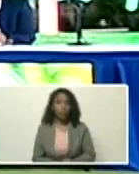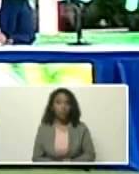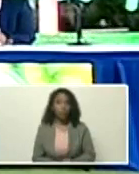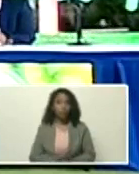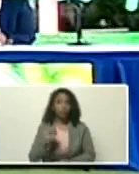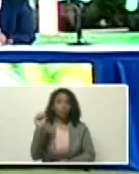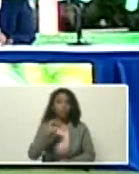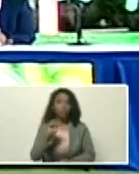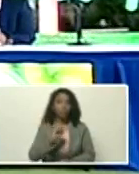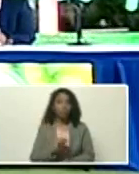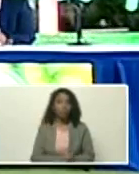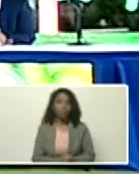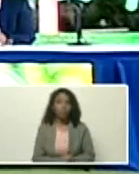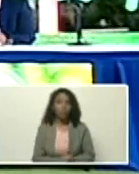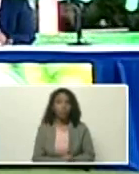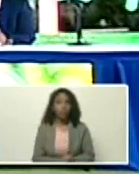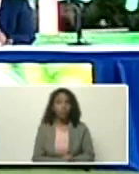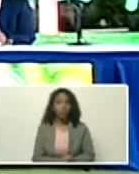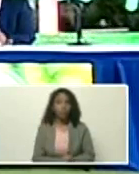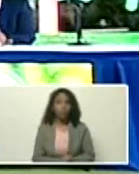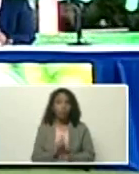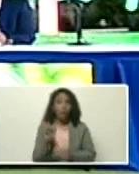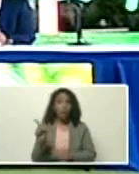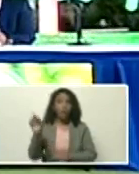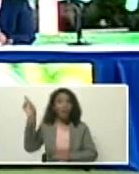correcto, por tal razón,